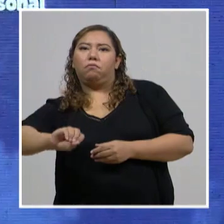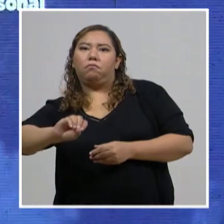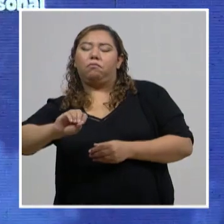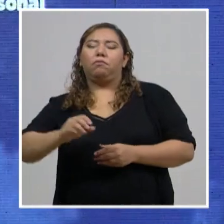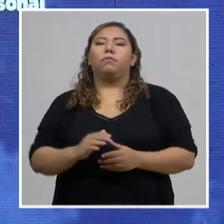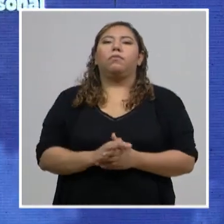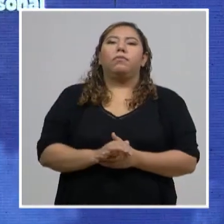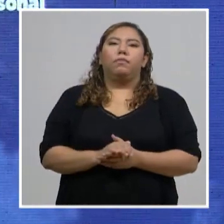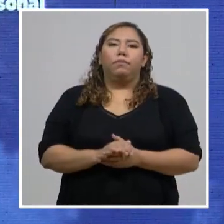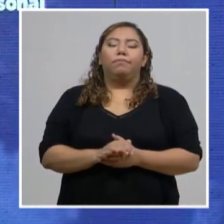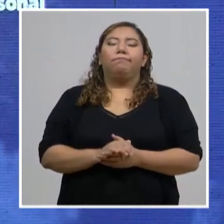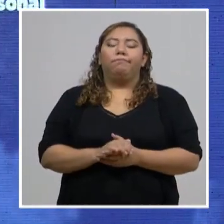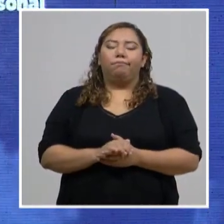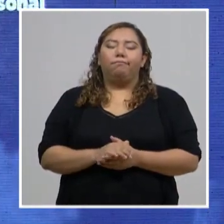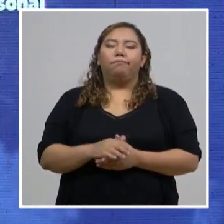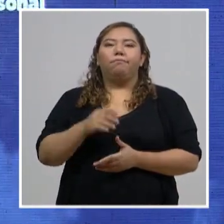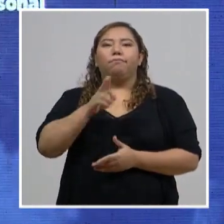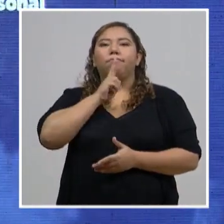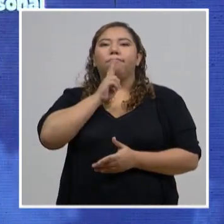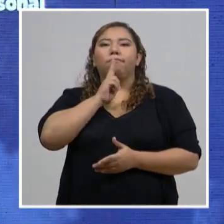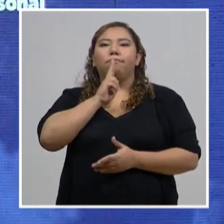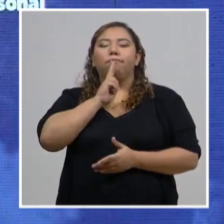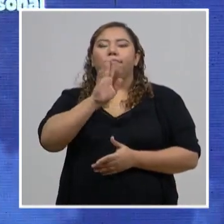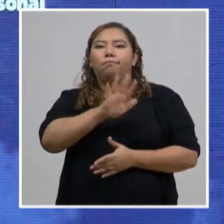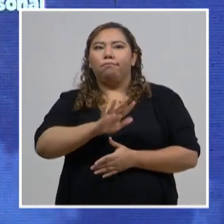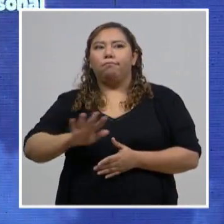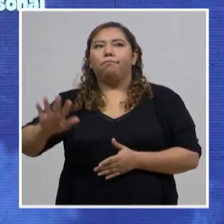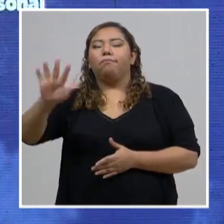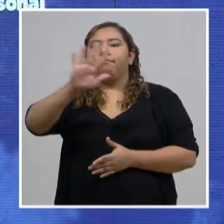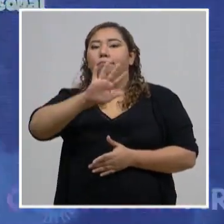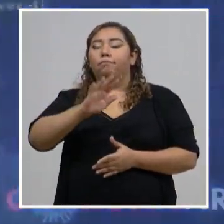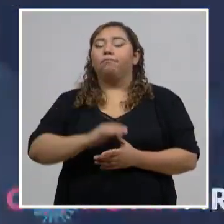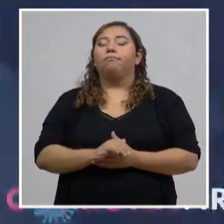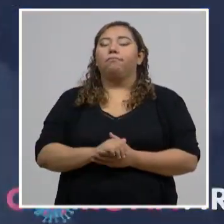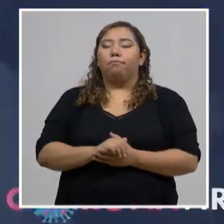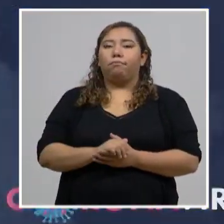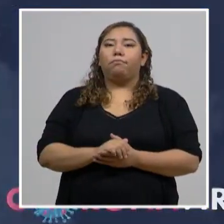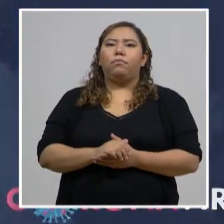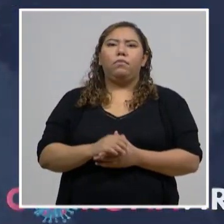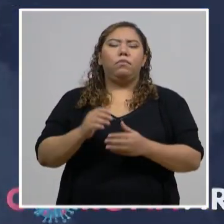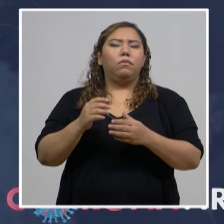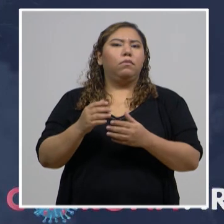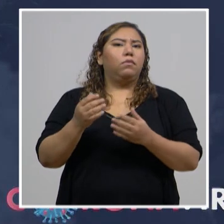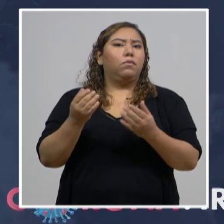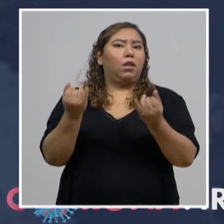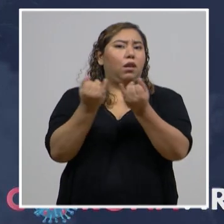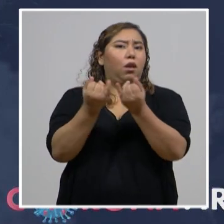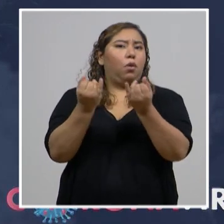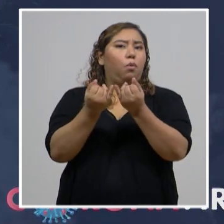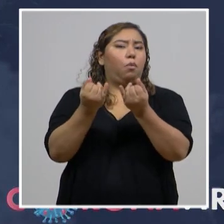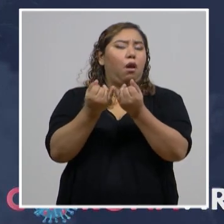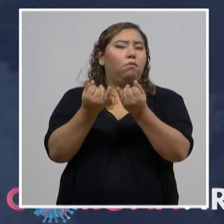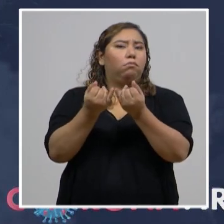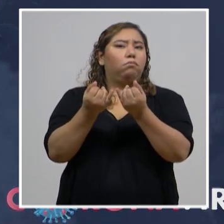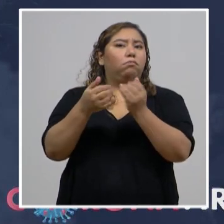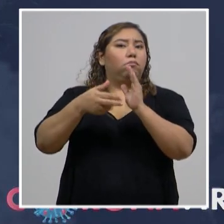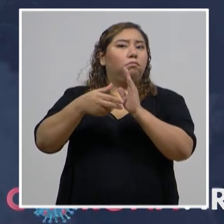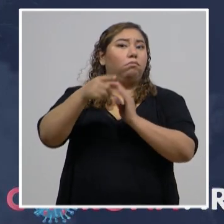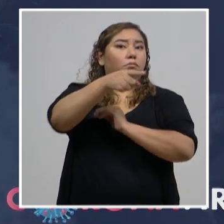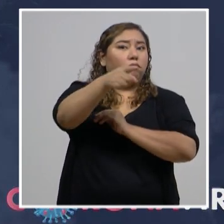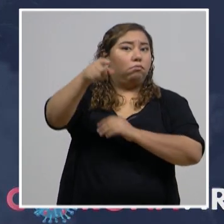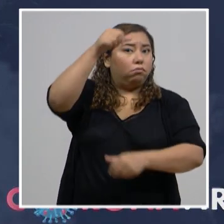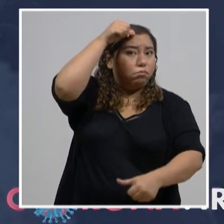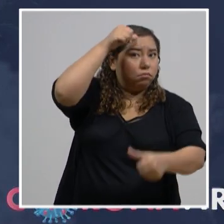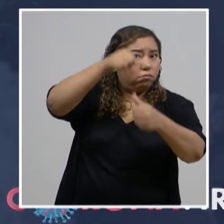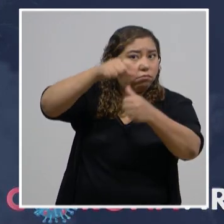Así está la situación en nuestro país, siempre recordándoles. Hay más de 30,000 personas que están